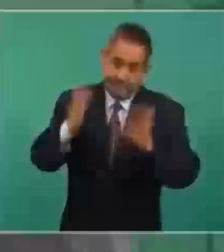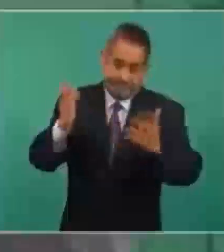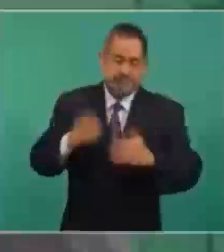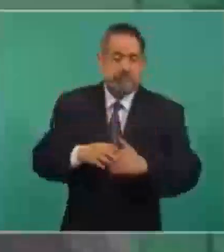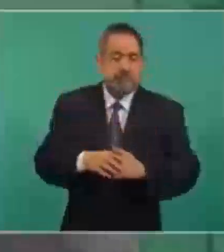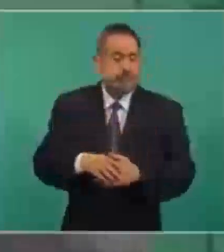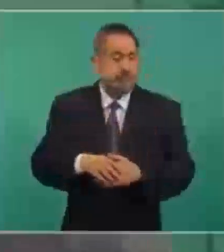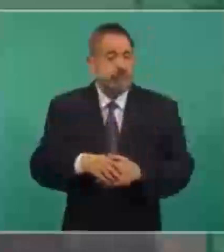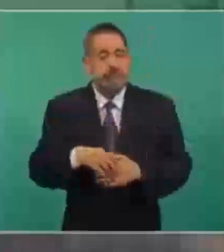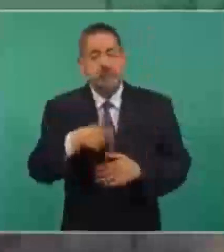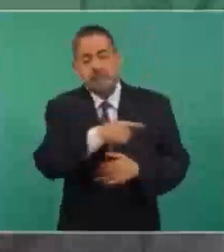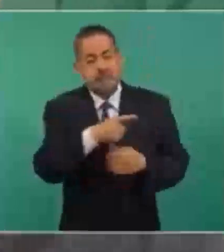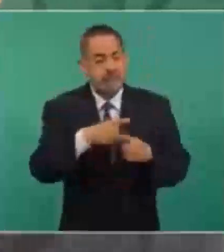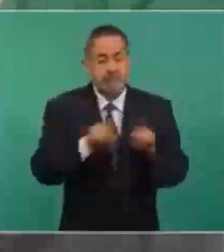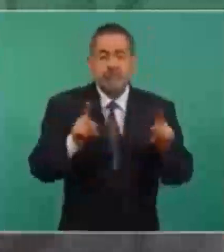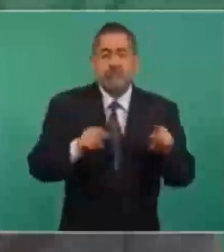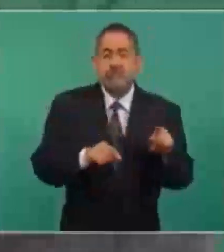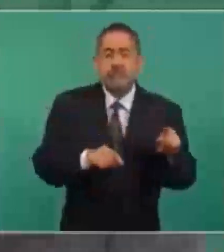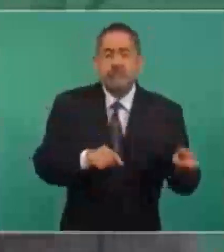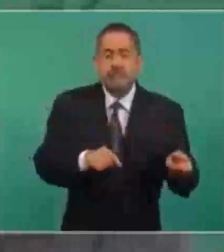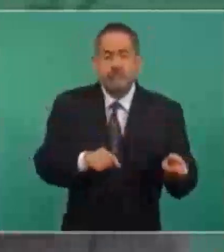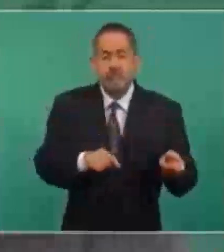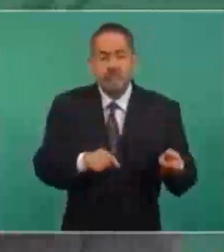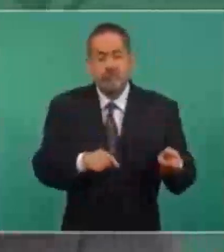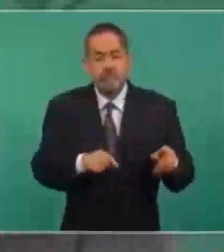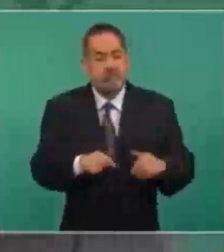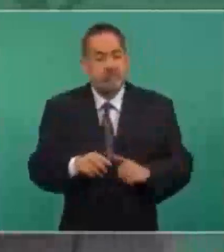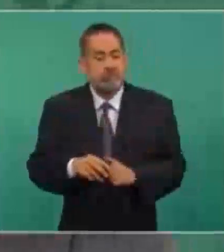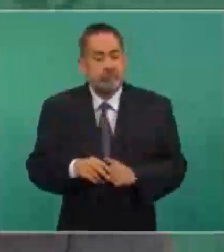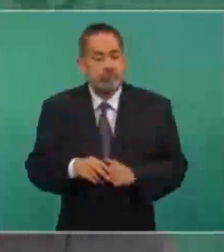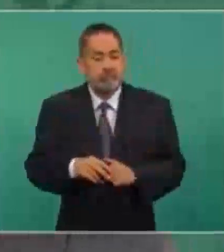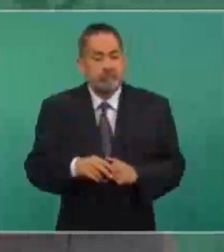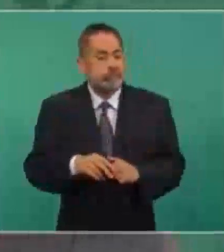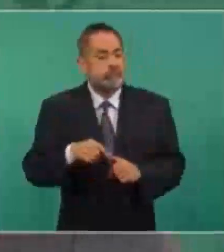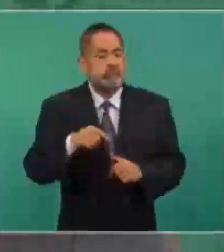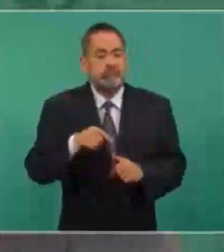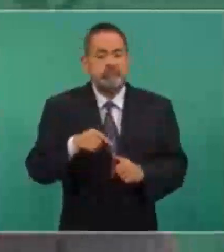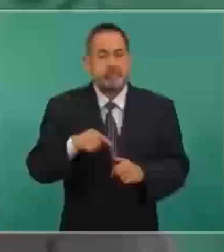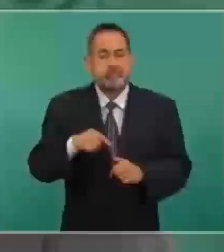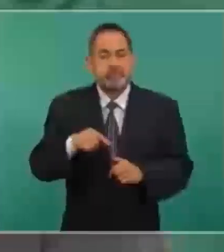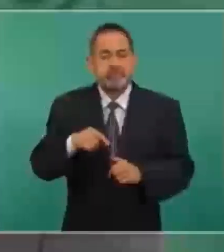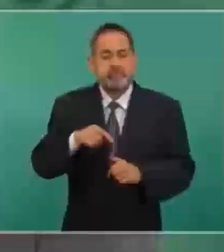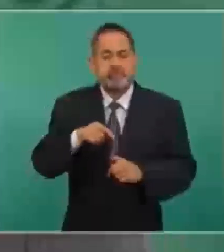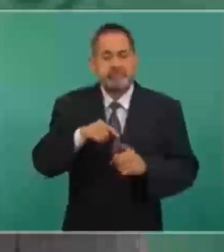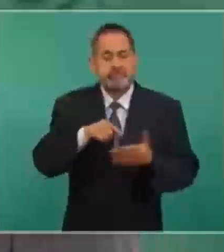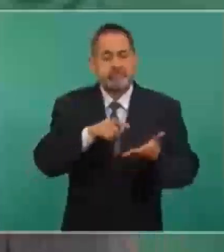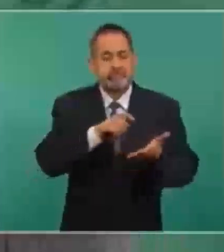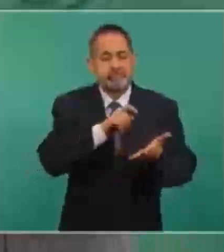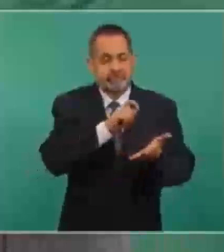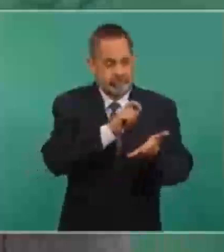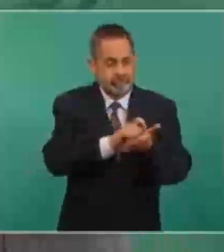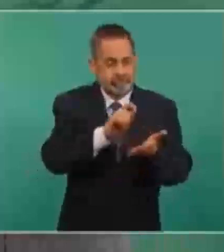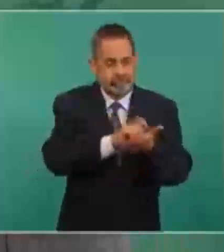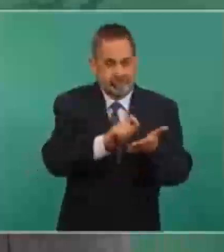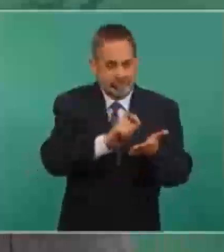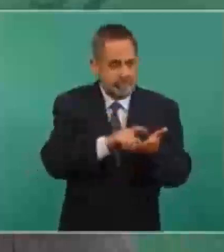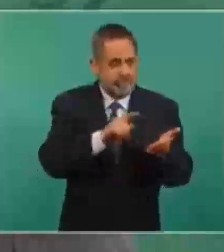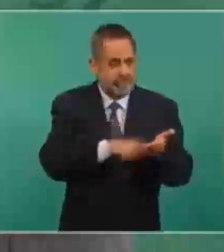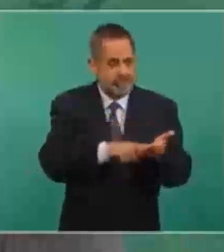La diferencia entre un escritor y un dirigente es que el escritor no se puede repetir,